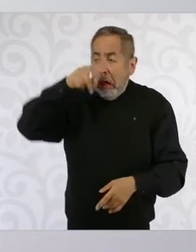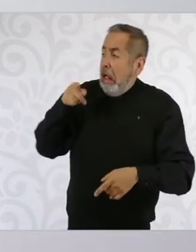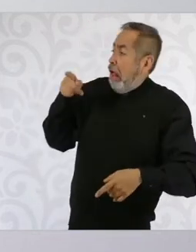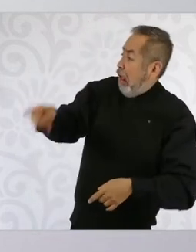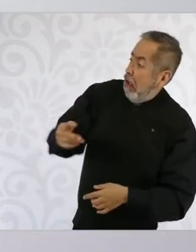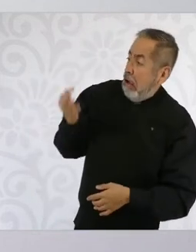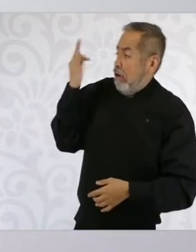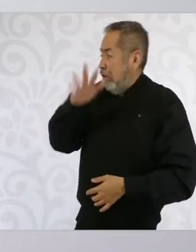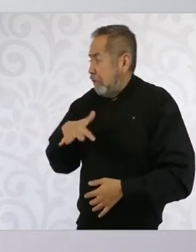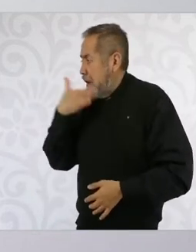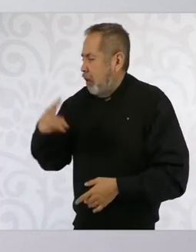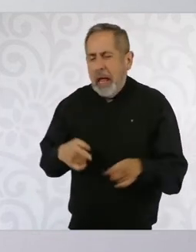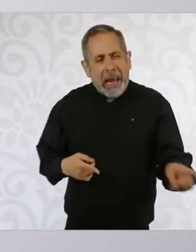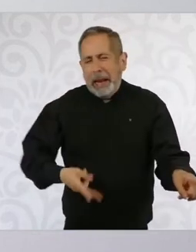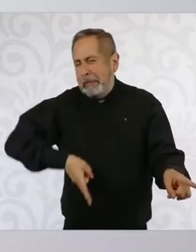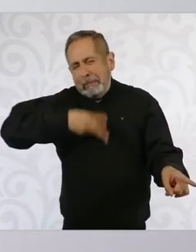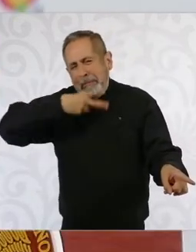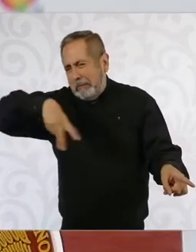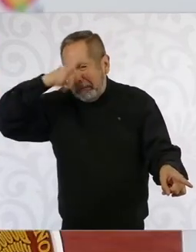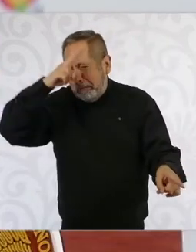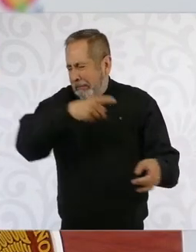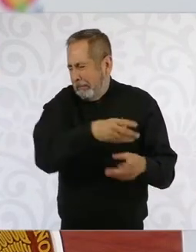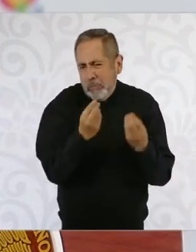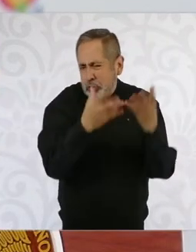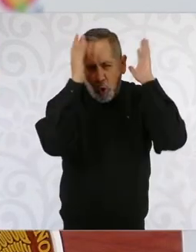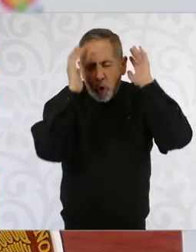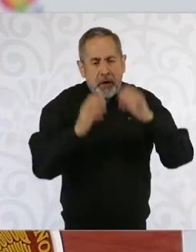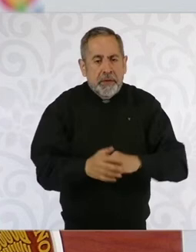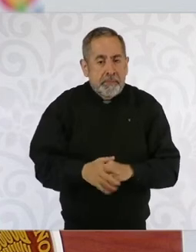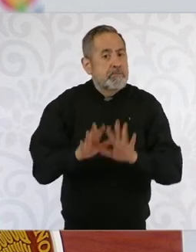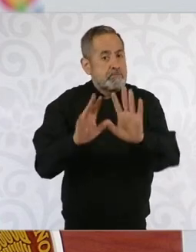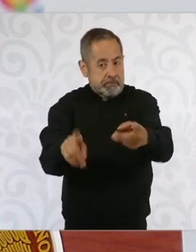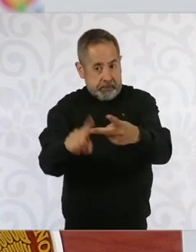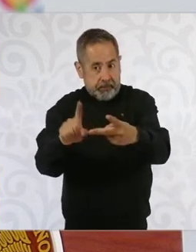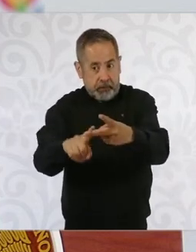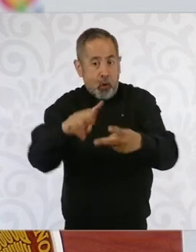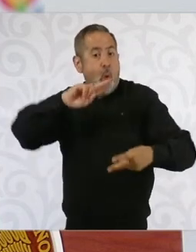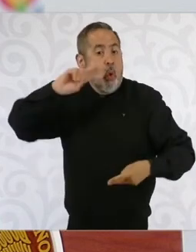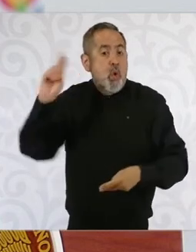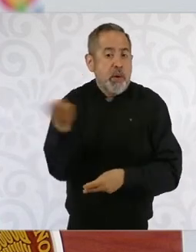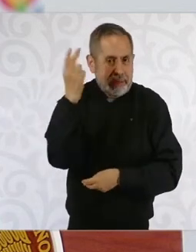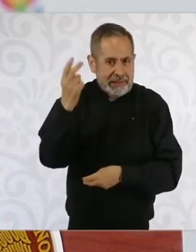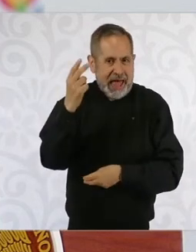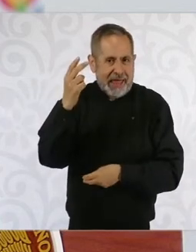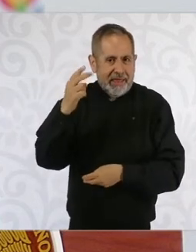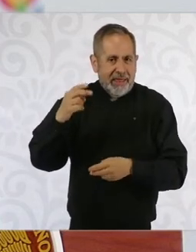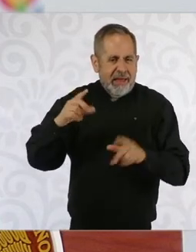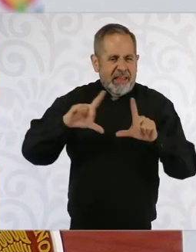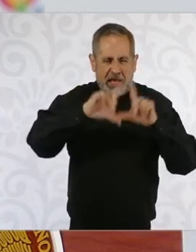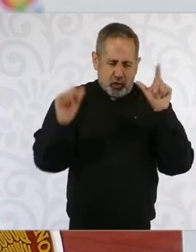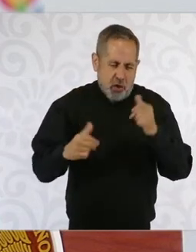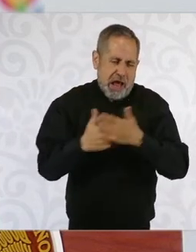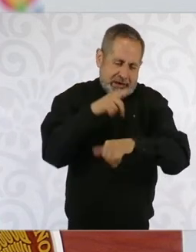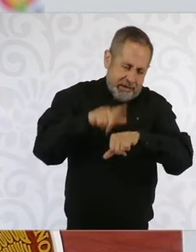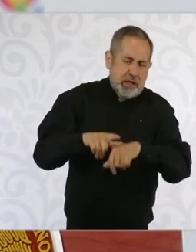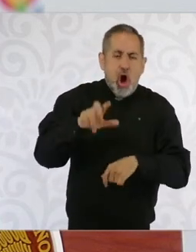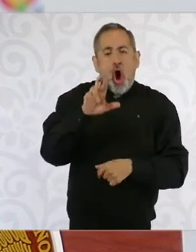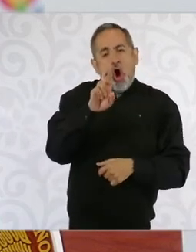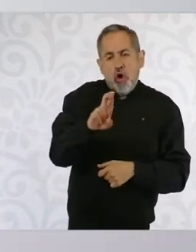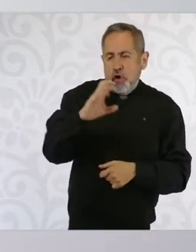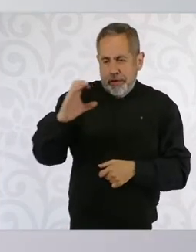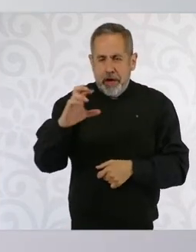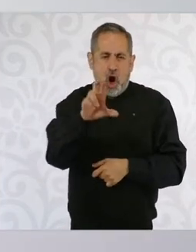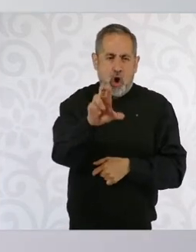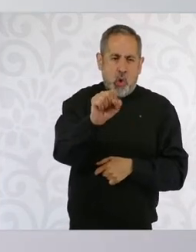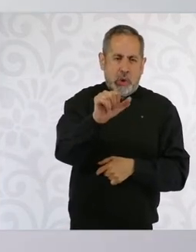fraudulento. Segundo, las universidades nacionales Rosario Castellanos, o la Universidad Nacional Rosario